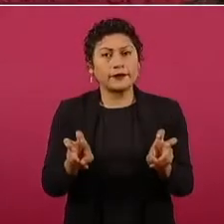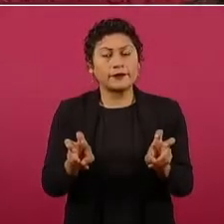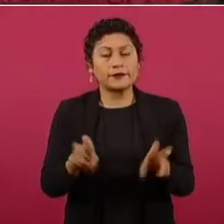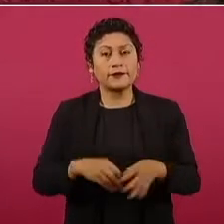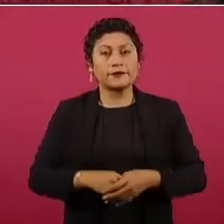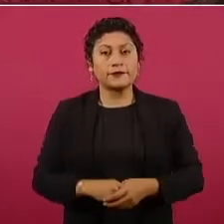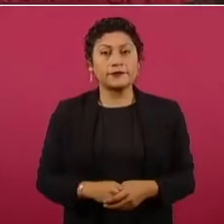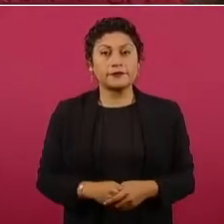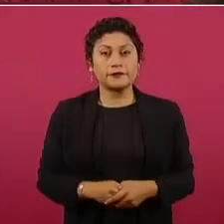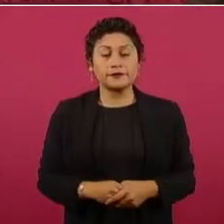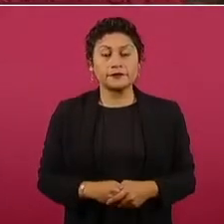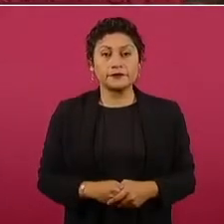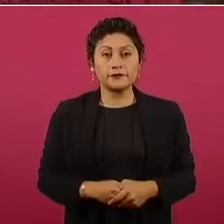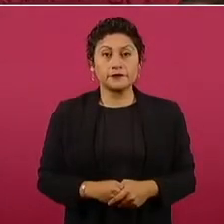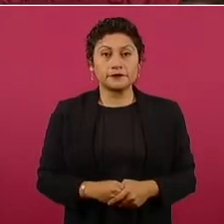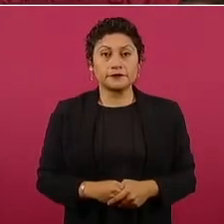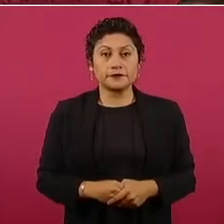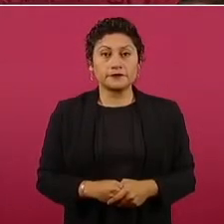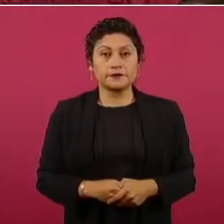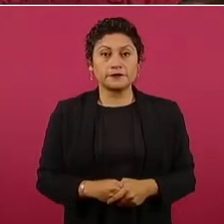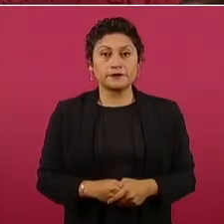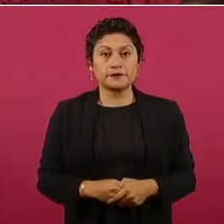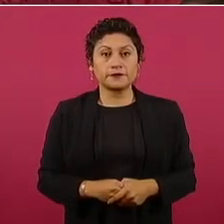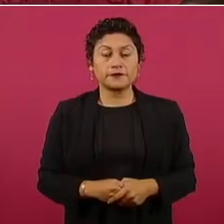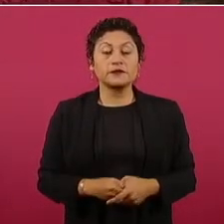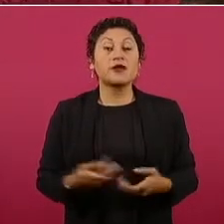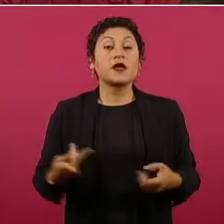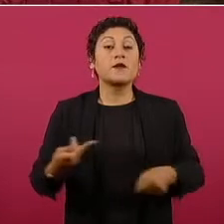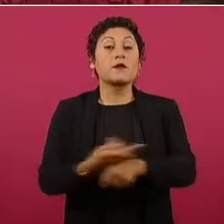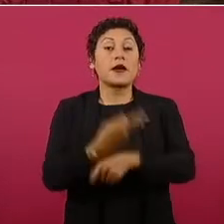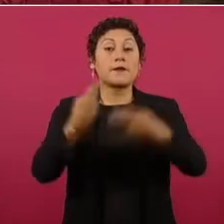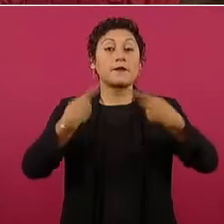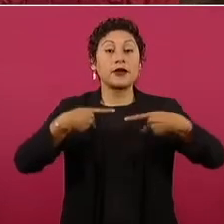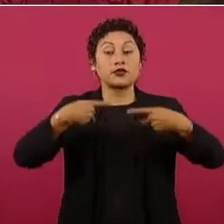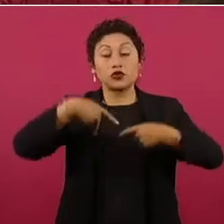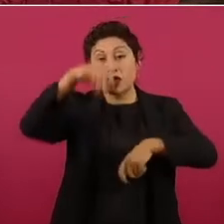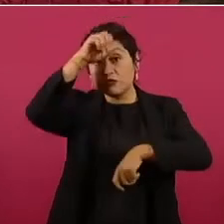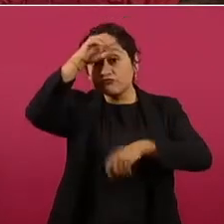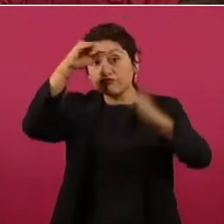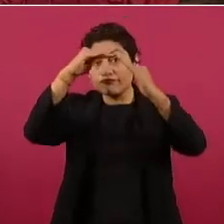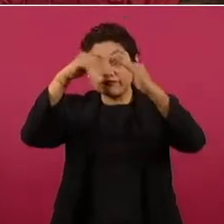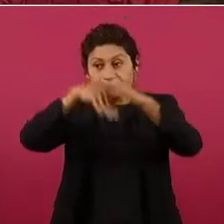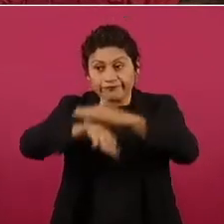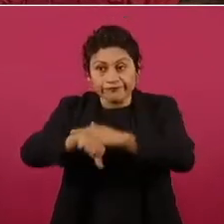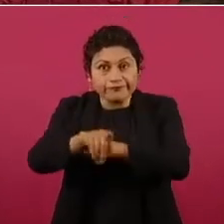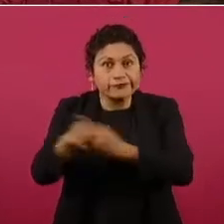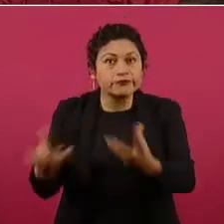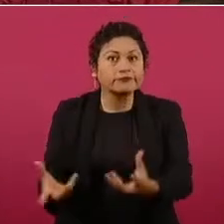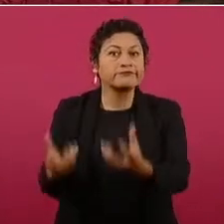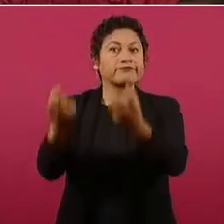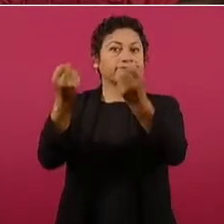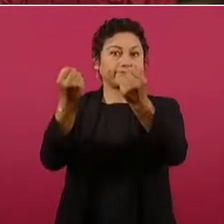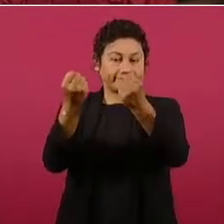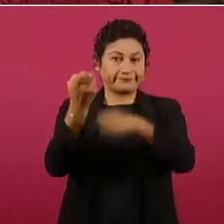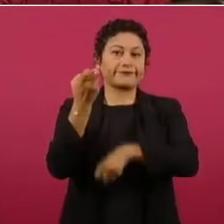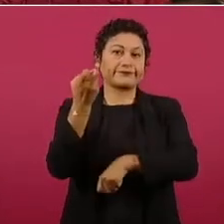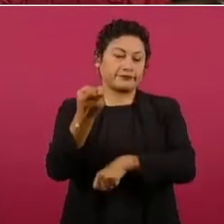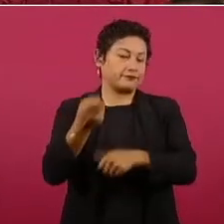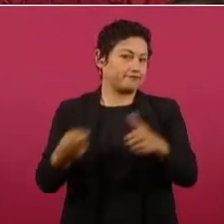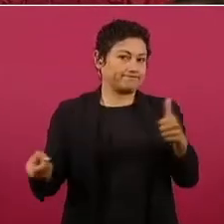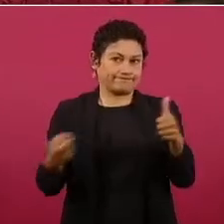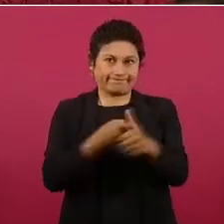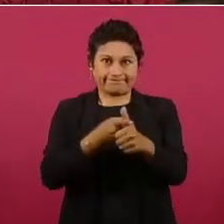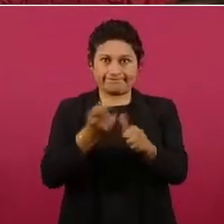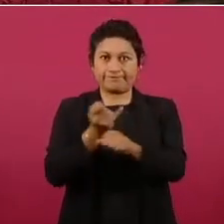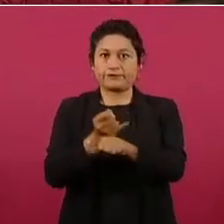.59% en relación al año anterior. Ricardo Schiffield hace un llamado a los paisanos para que verifiquen en dónde se cobran